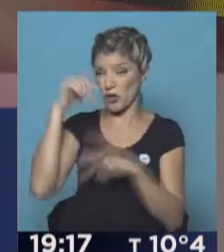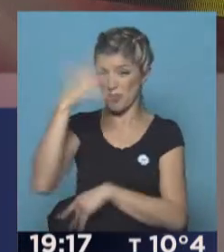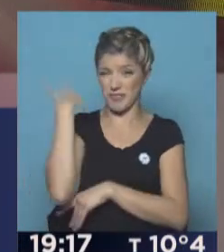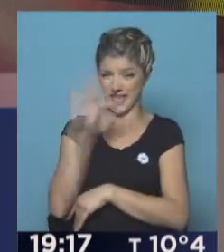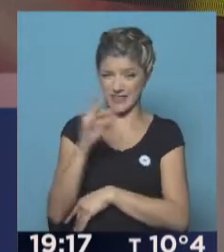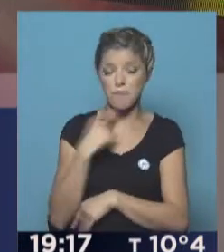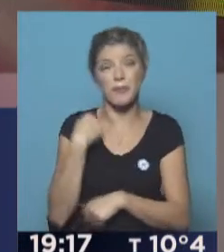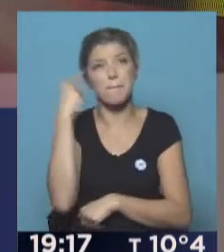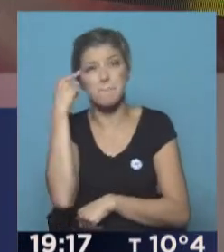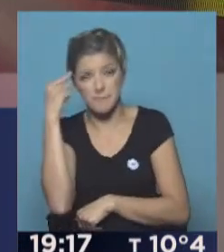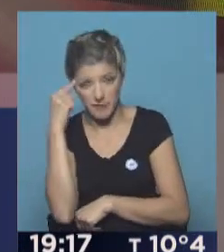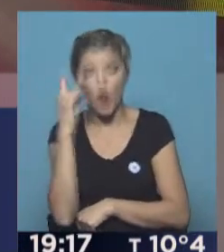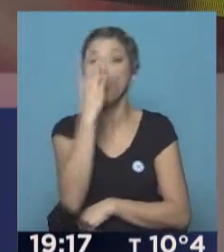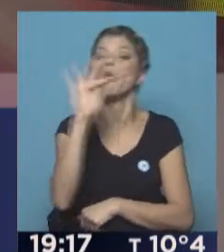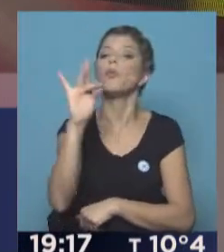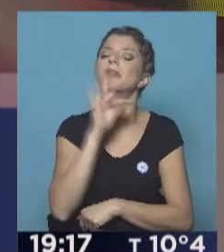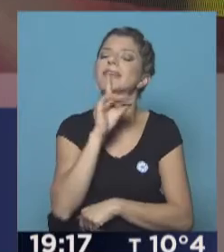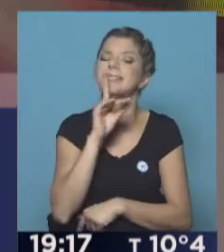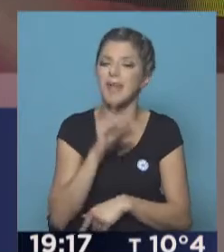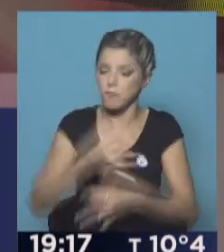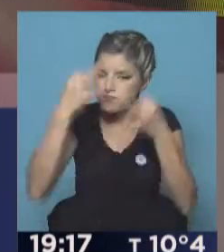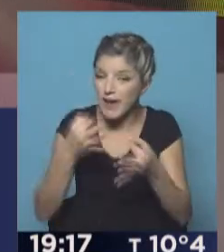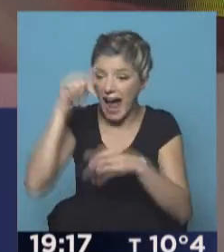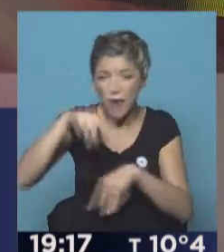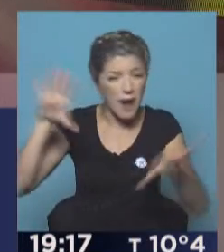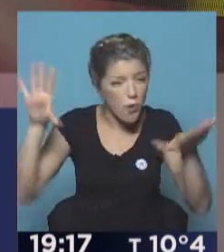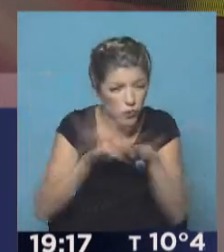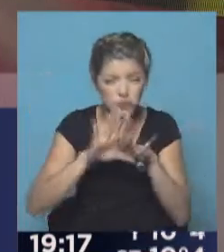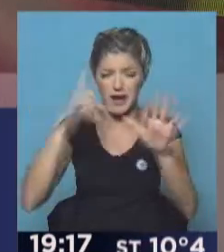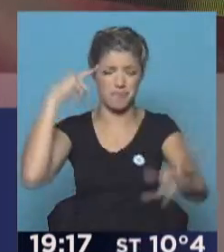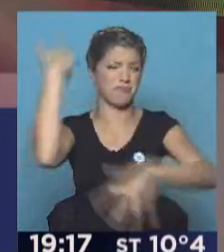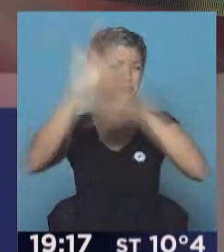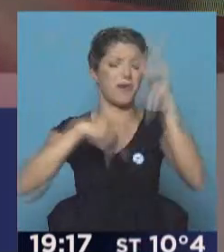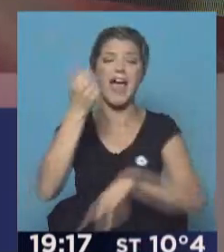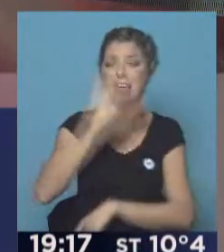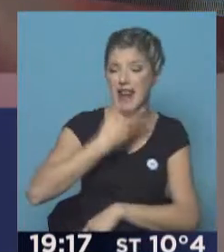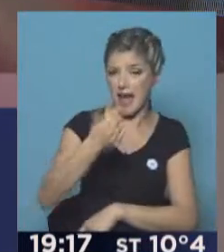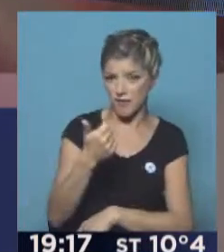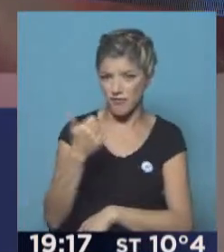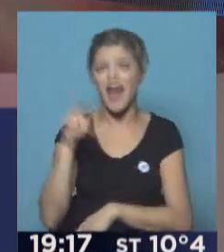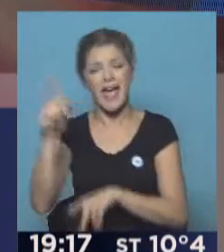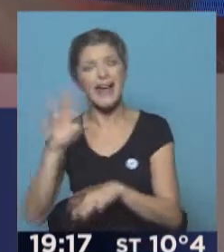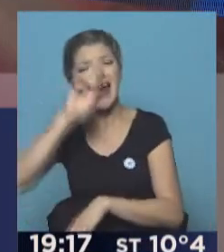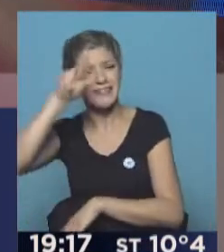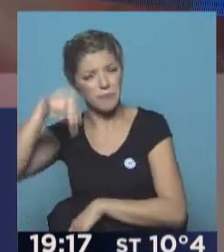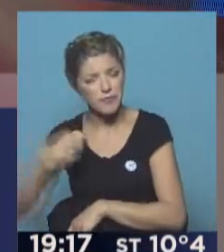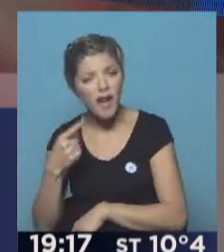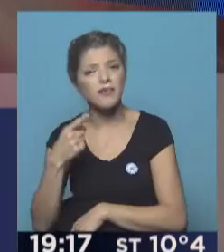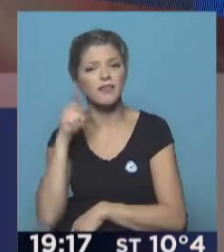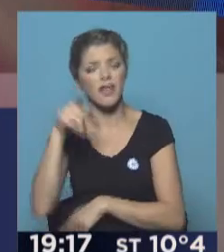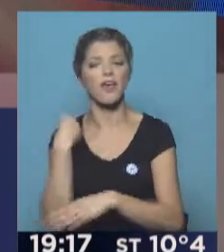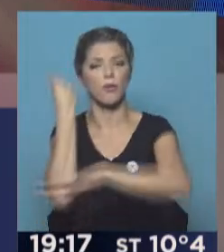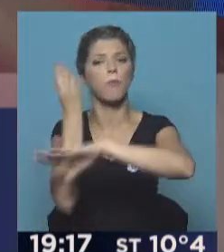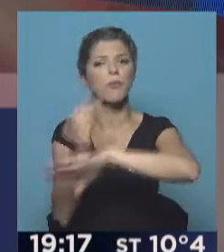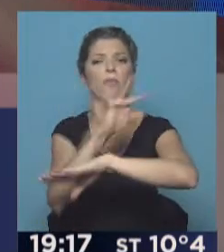yo es un técnico serio, en este momento del fútbol argentino, ¿aceptaría un proyecto más allá del deseo de cualquier